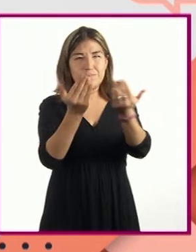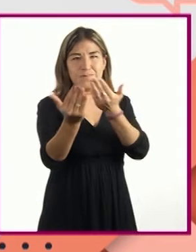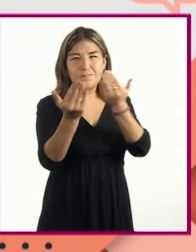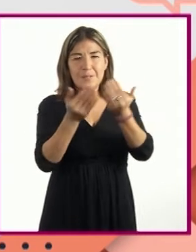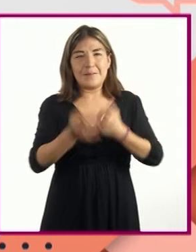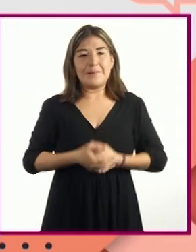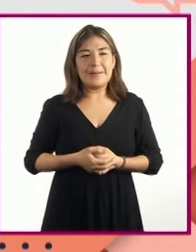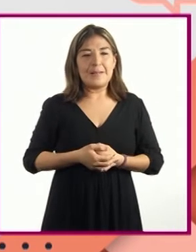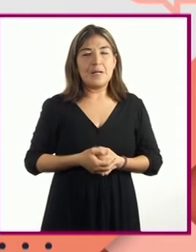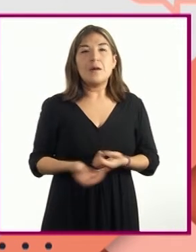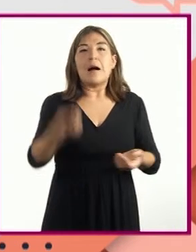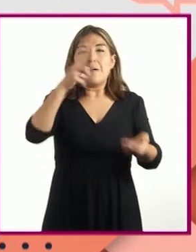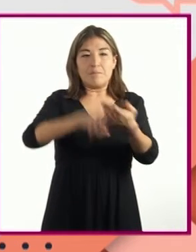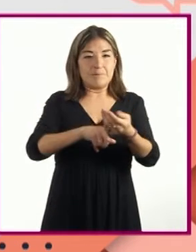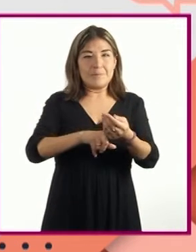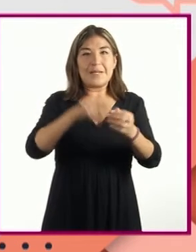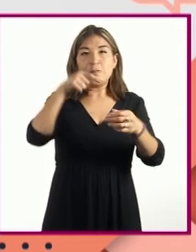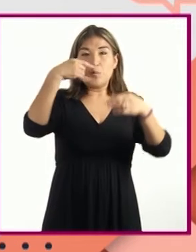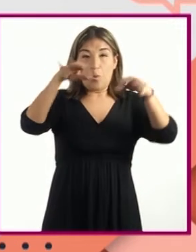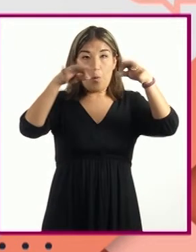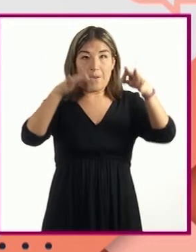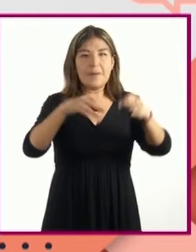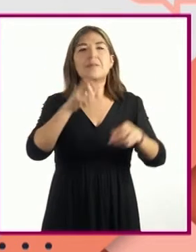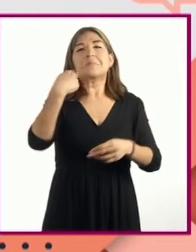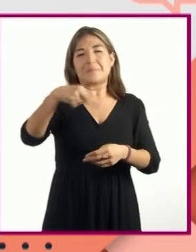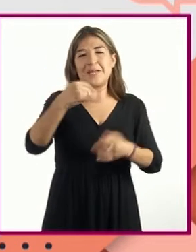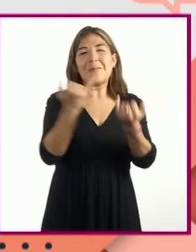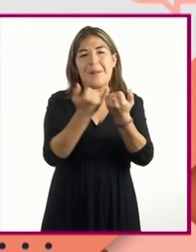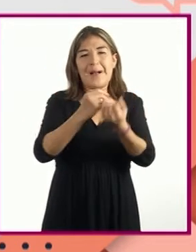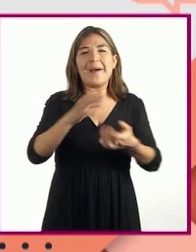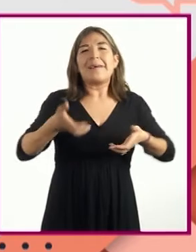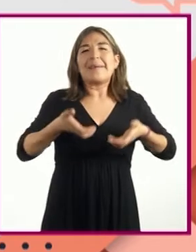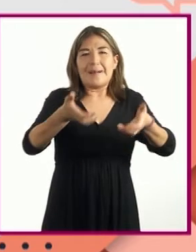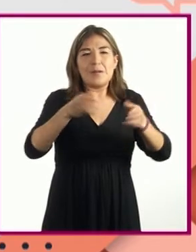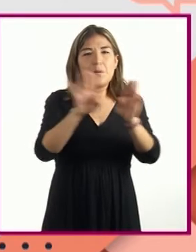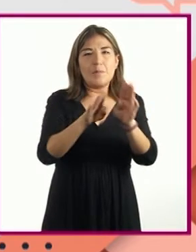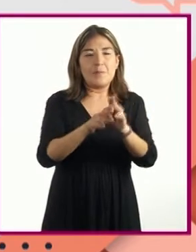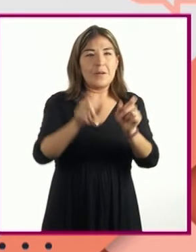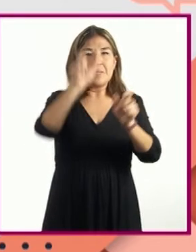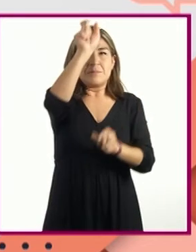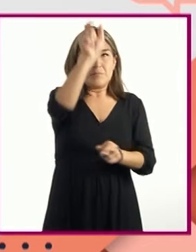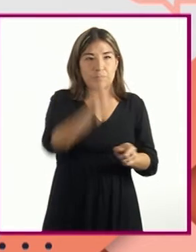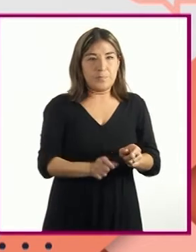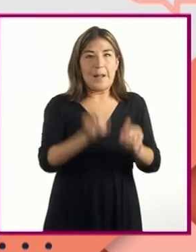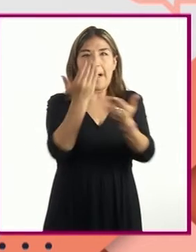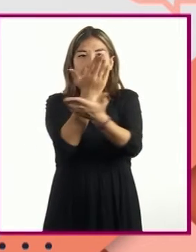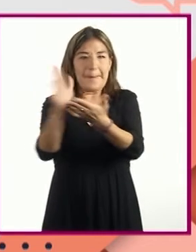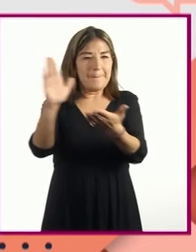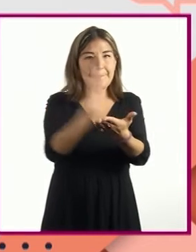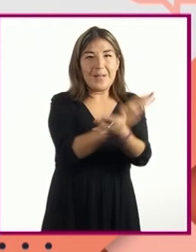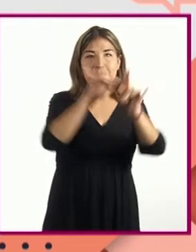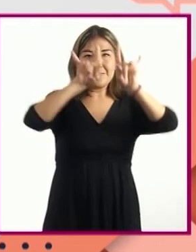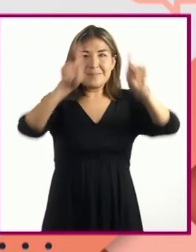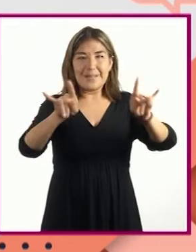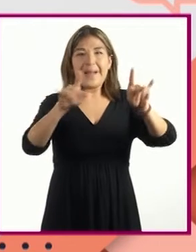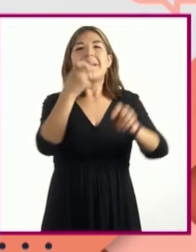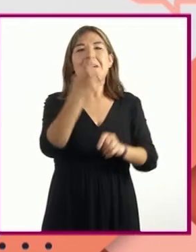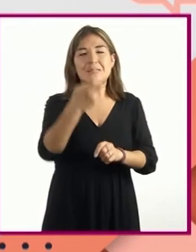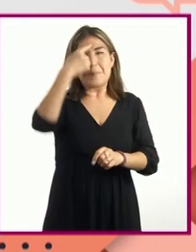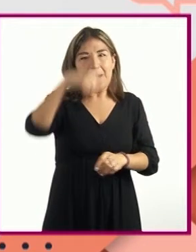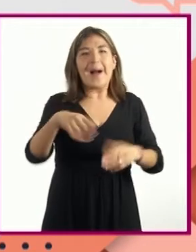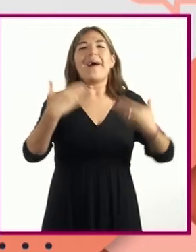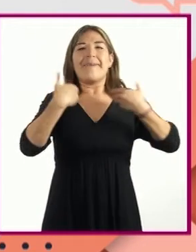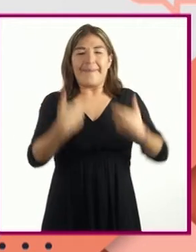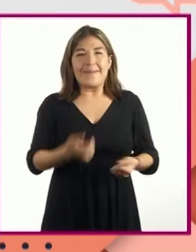Espacio de la página también llamado calle y que separa las viñetas posee una importancia fundamental en la